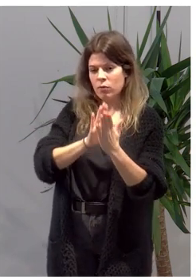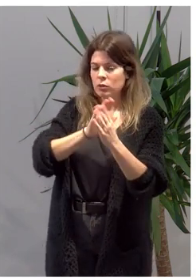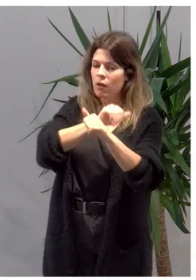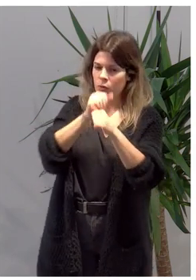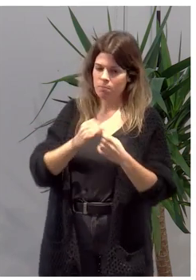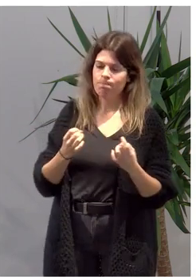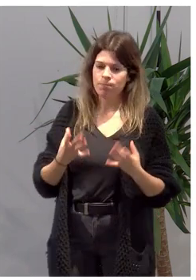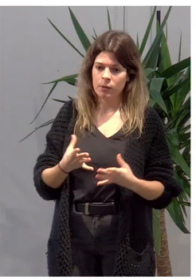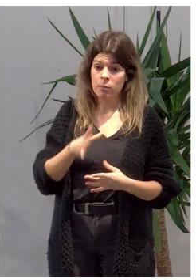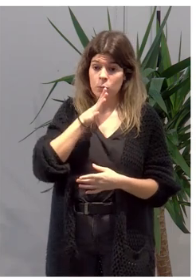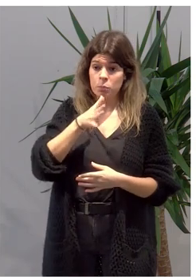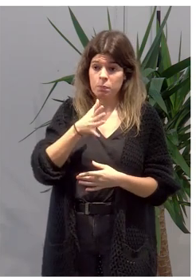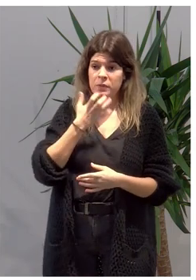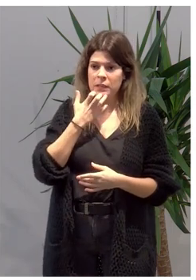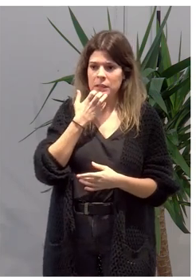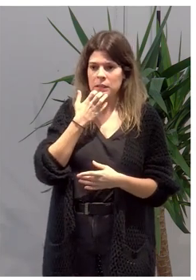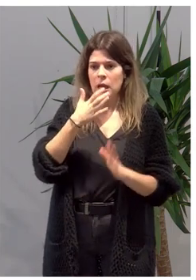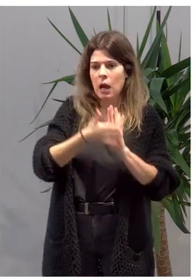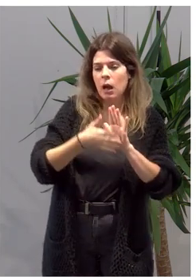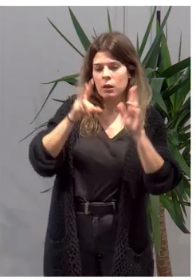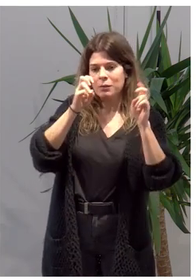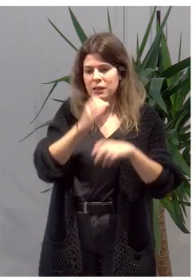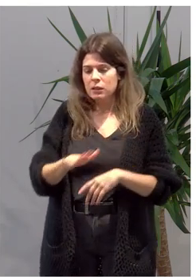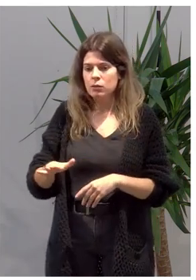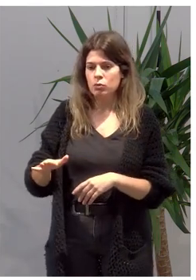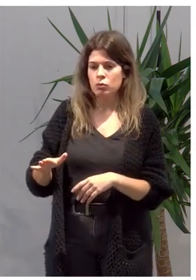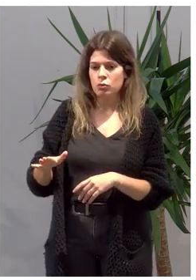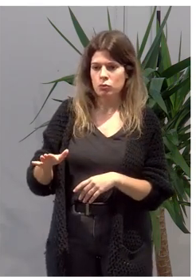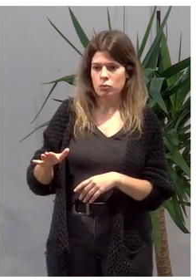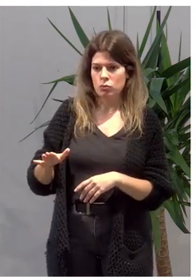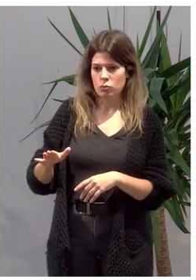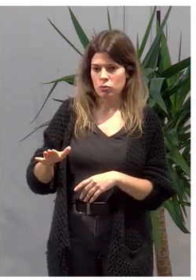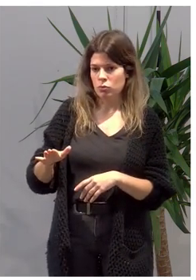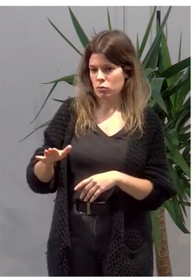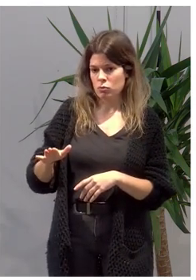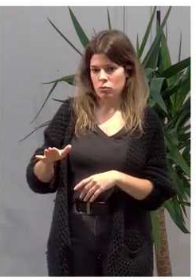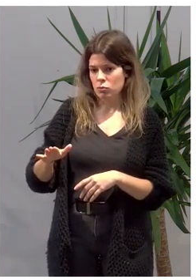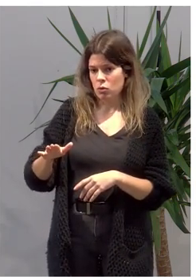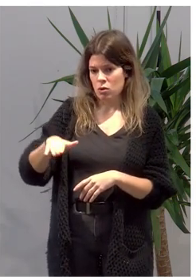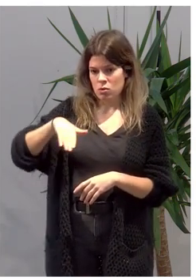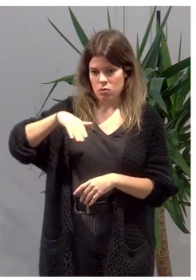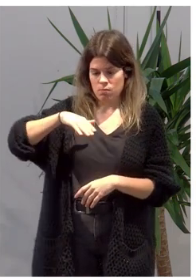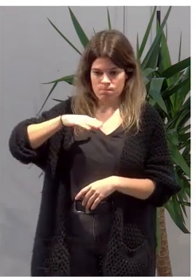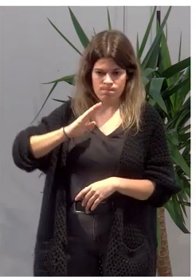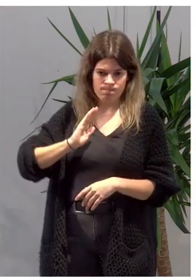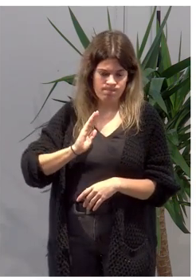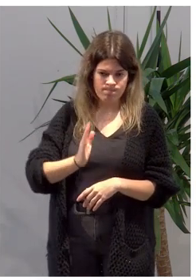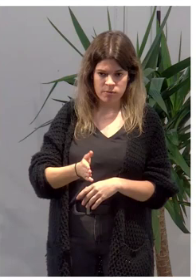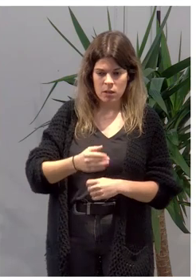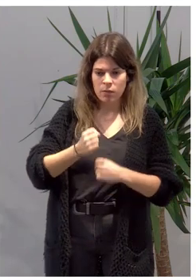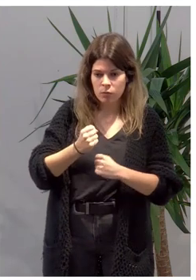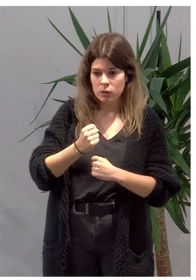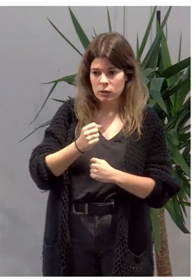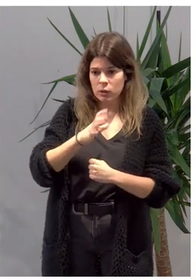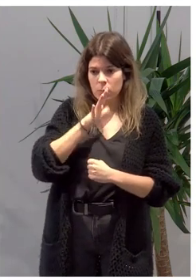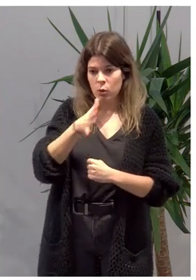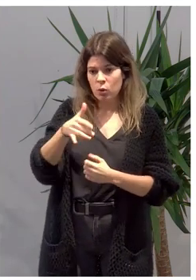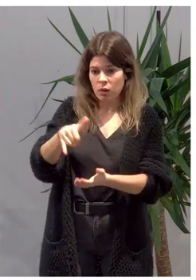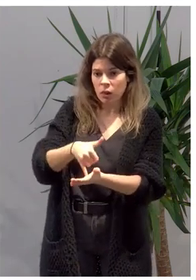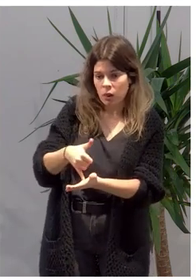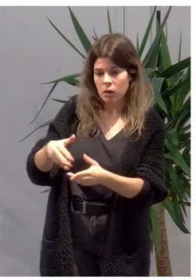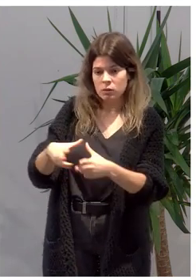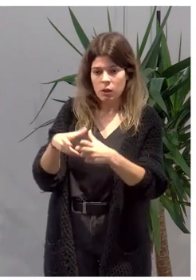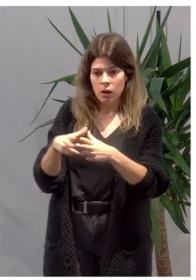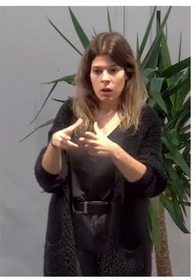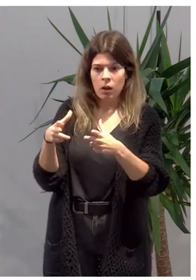claro que, cuando hablamos de niños y de niñas, el daño que se genera en ellos por las vicisitudes, por la vulnerabilidad